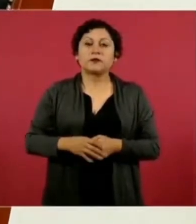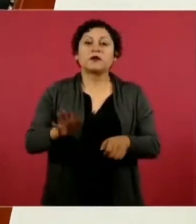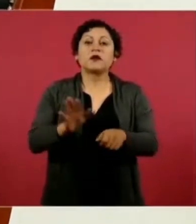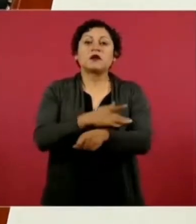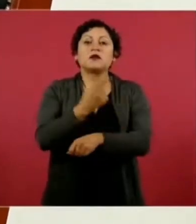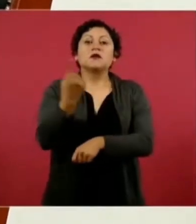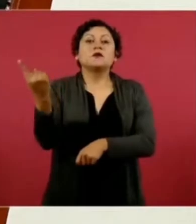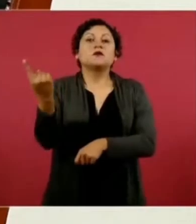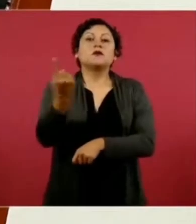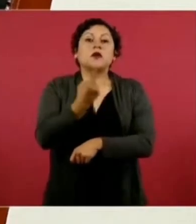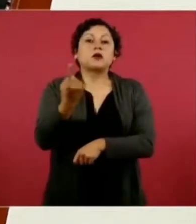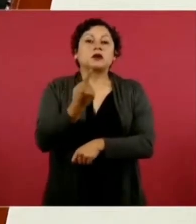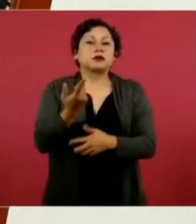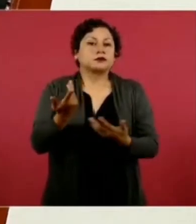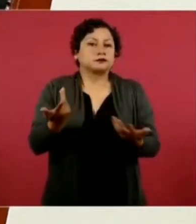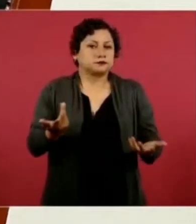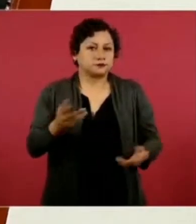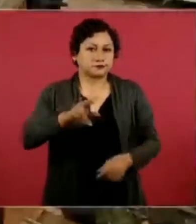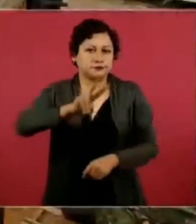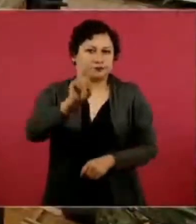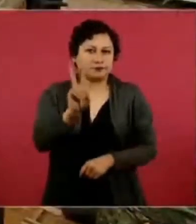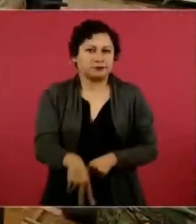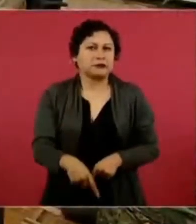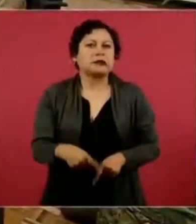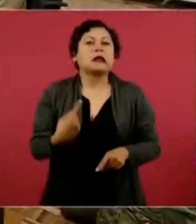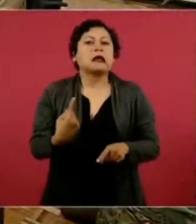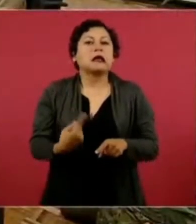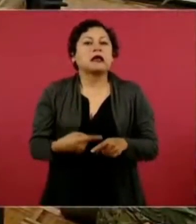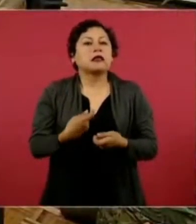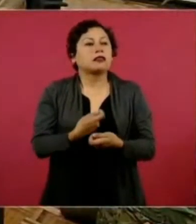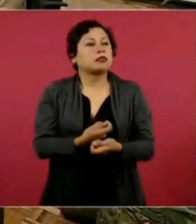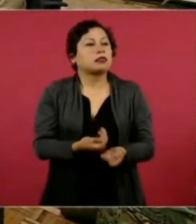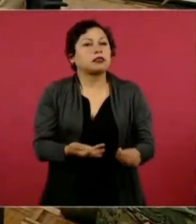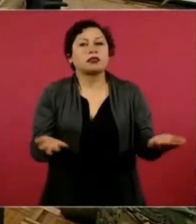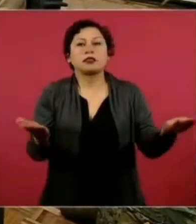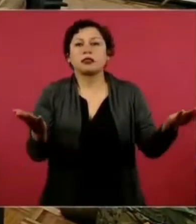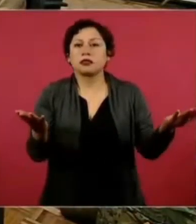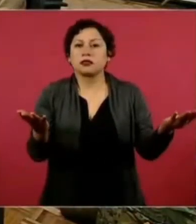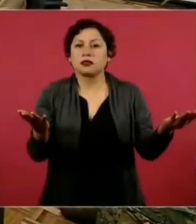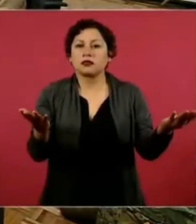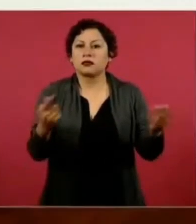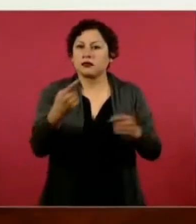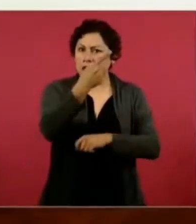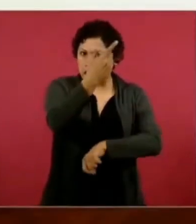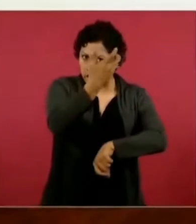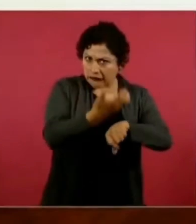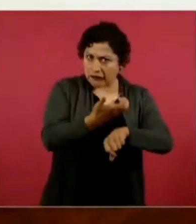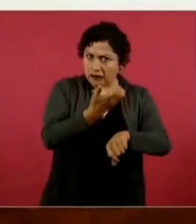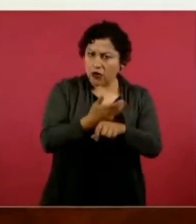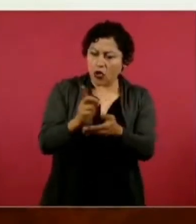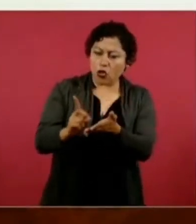la droga en Estados Unidos?,